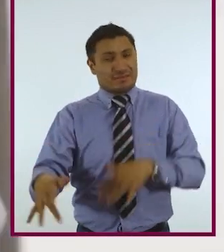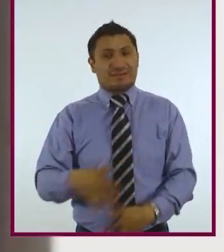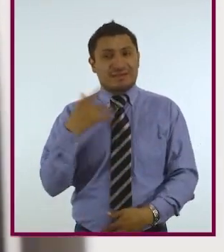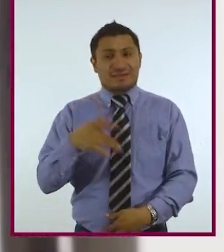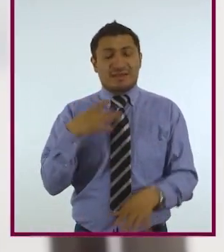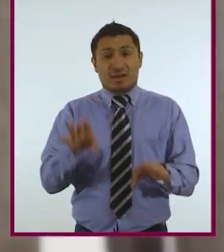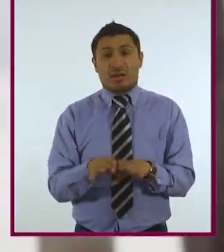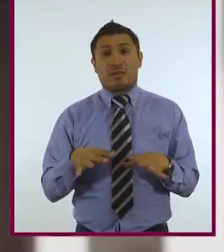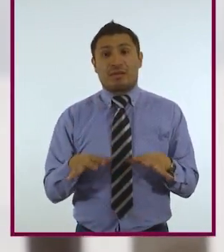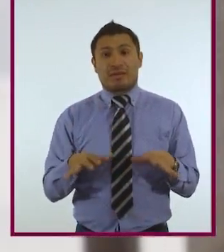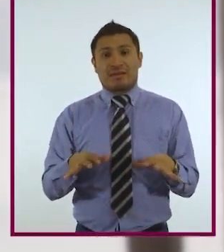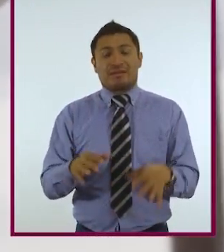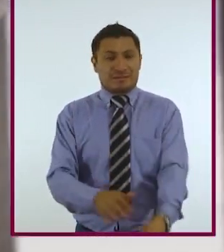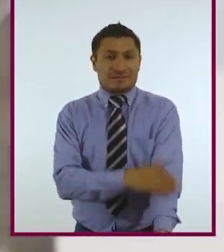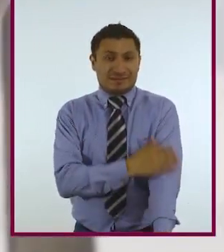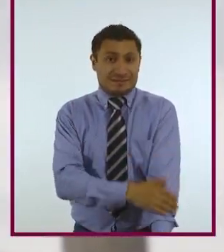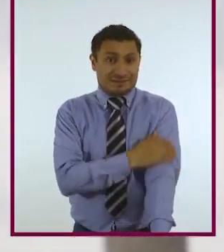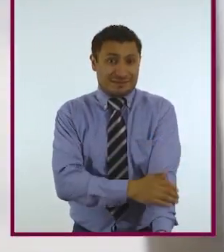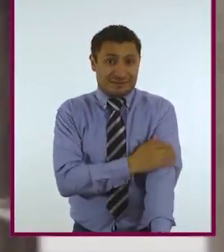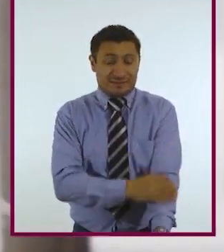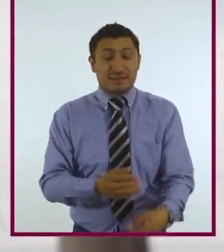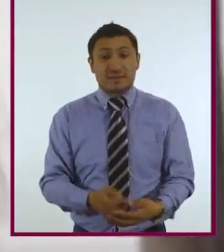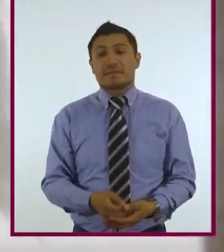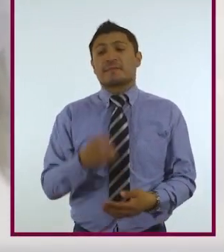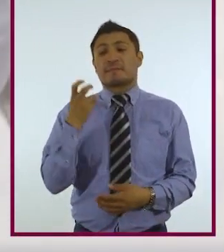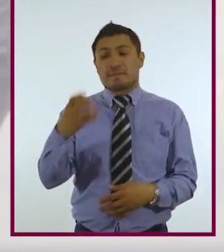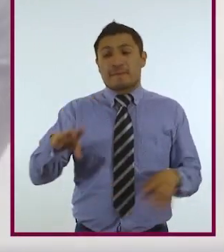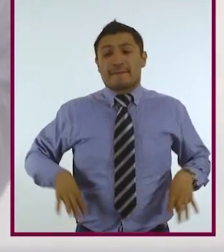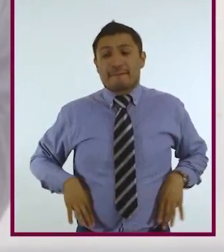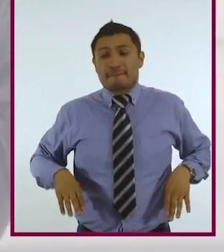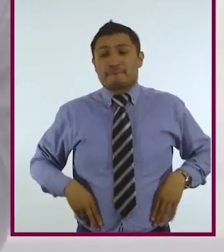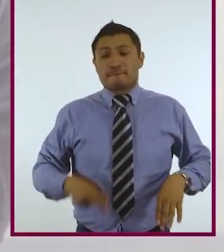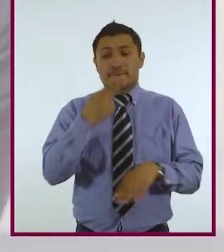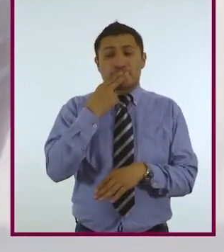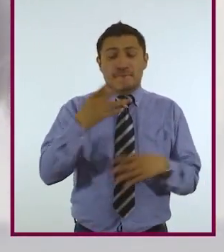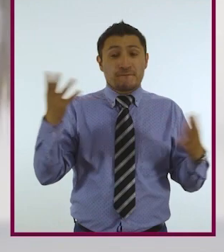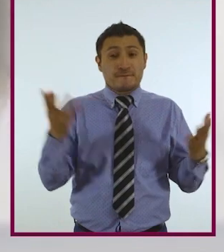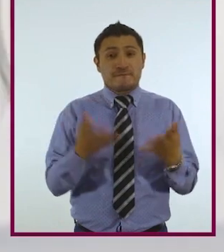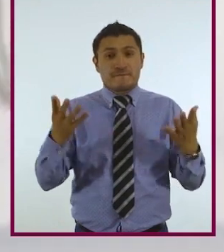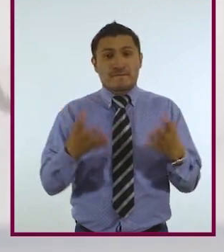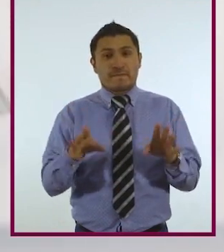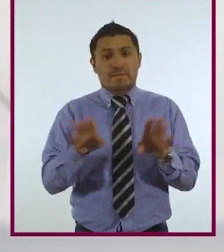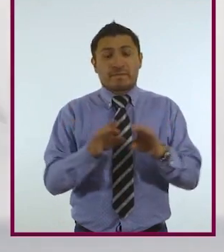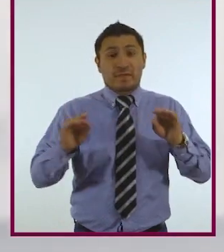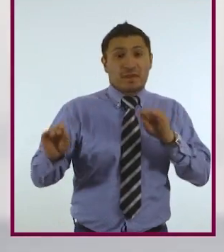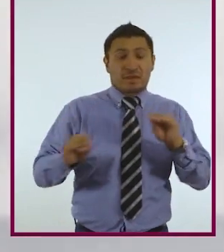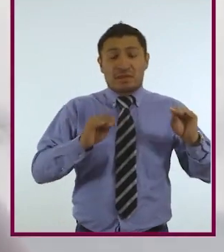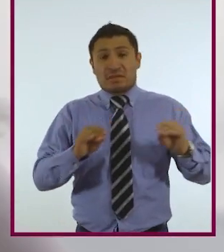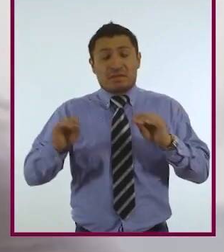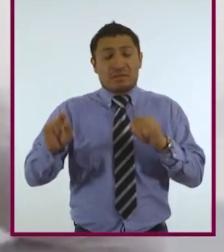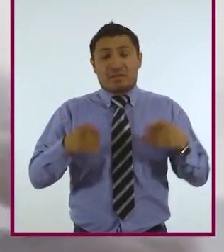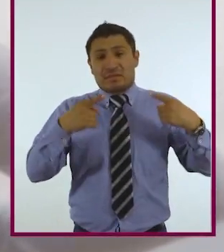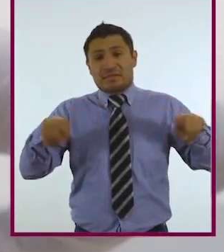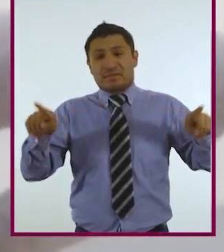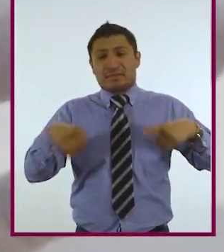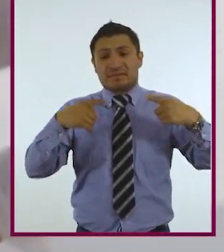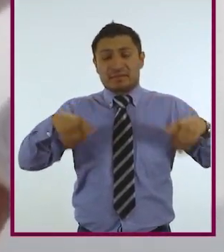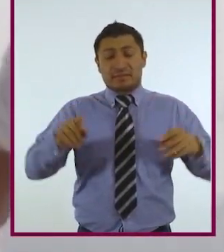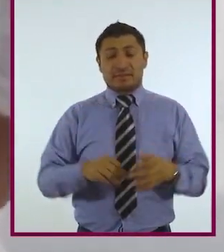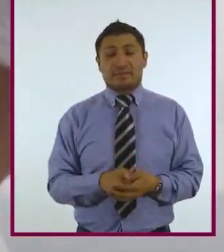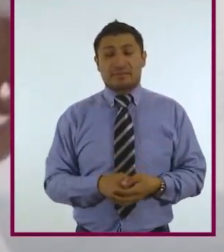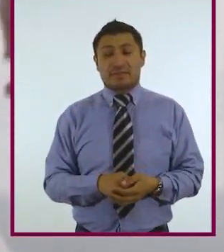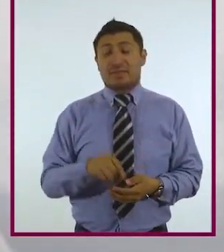una ligera vibración en su brazo. Esta cualidad la usa para realizar performances rítmicos y musicales.